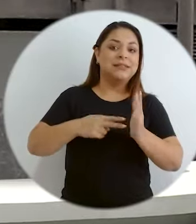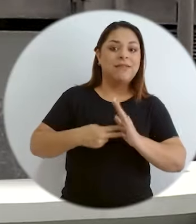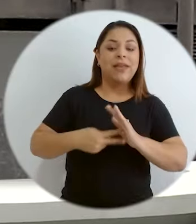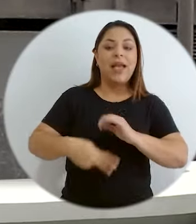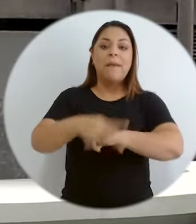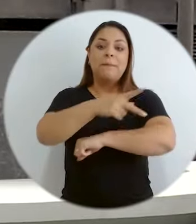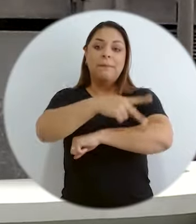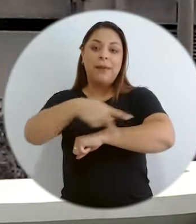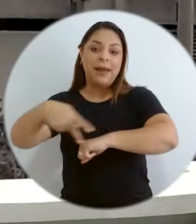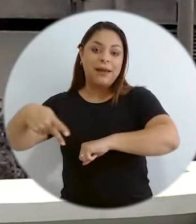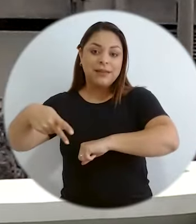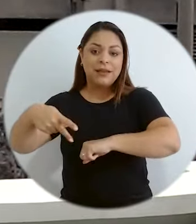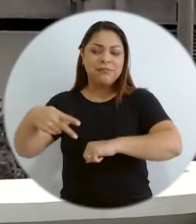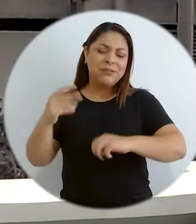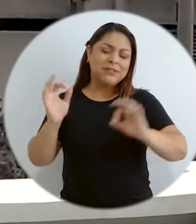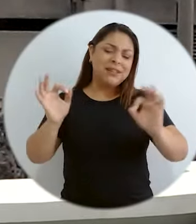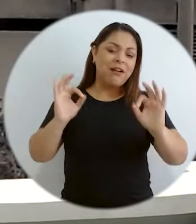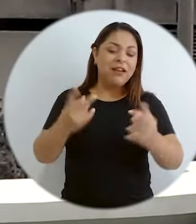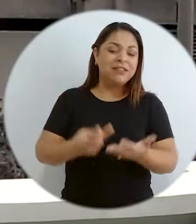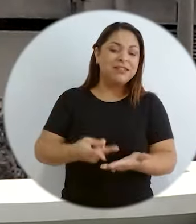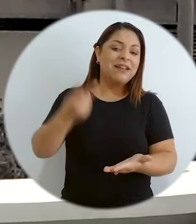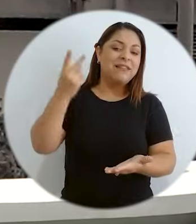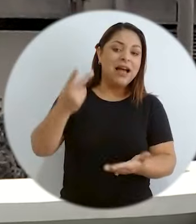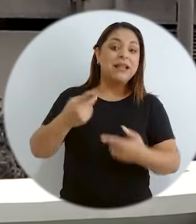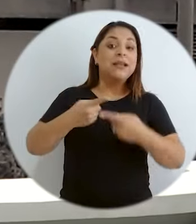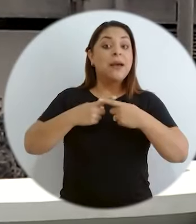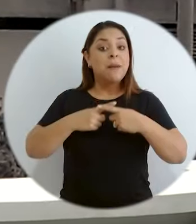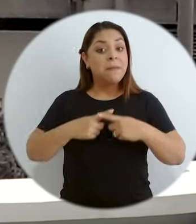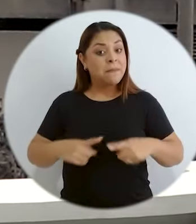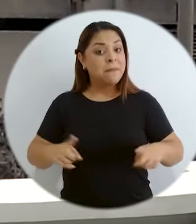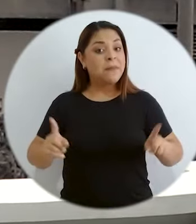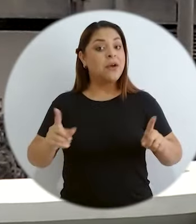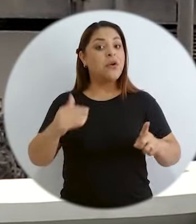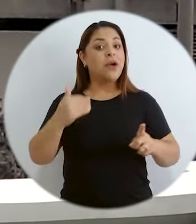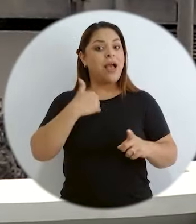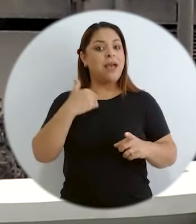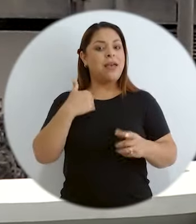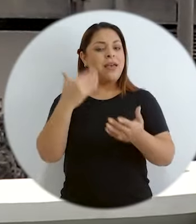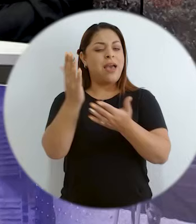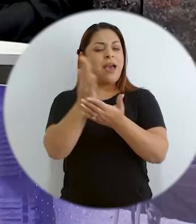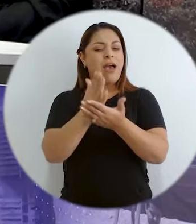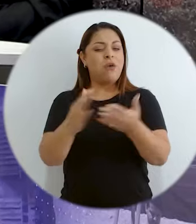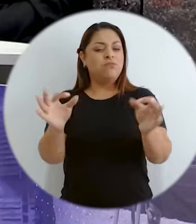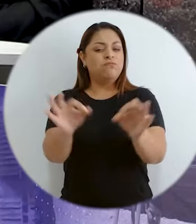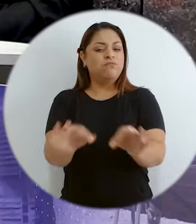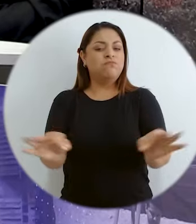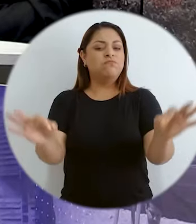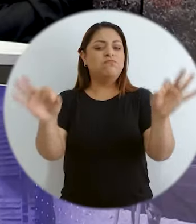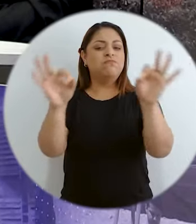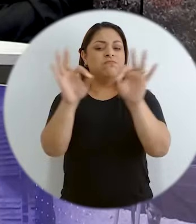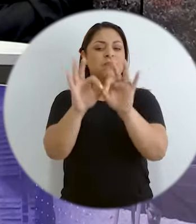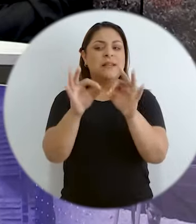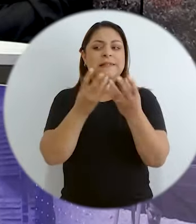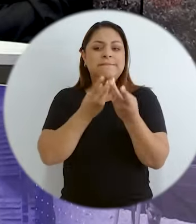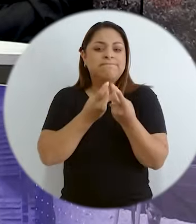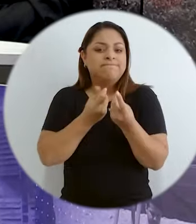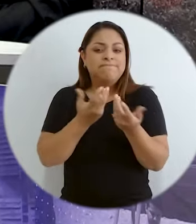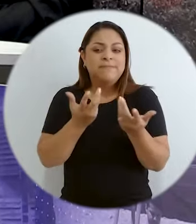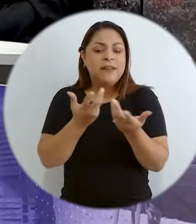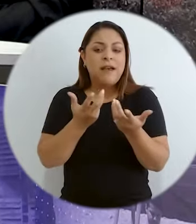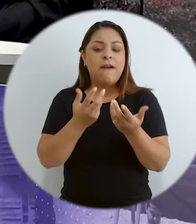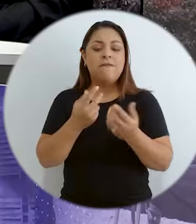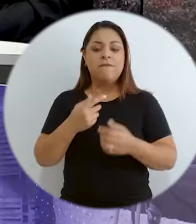Rica, es una asociación muy válida, pero todavía prevalece algo y pasa en muchos otros países, un sentido